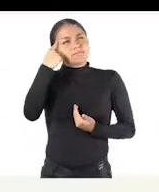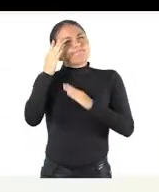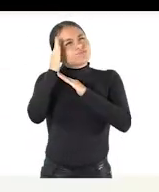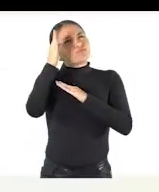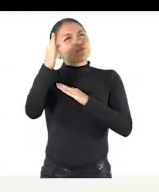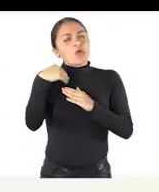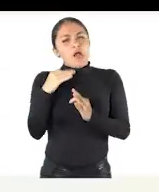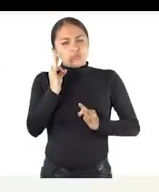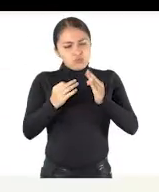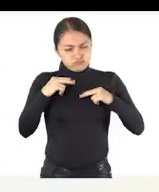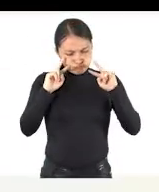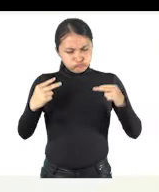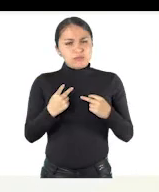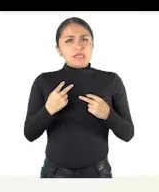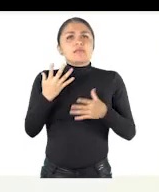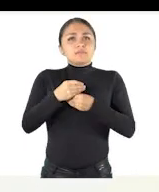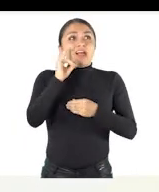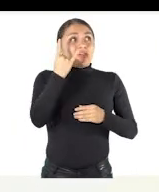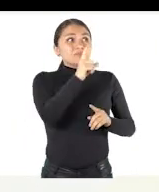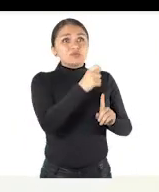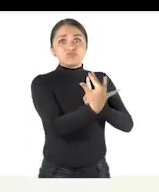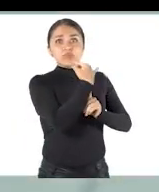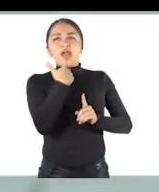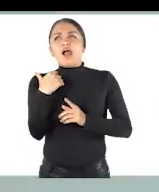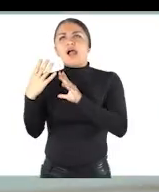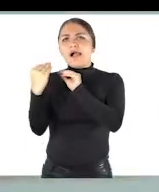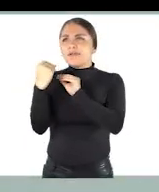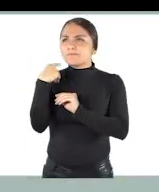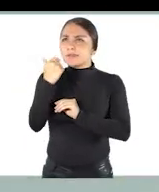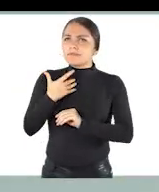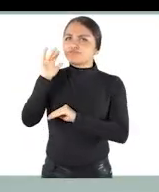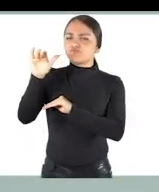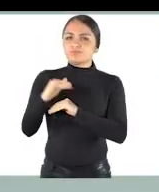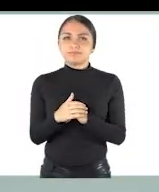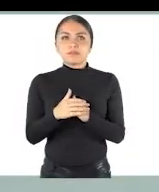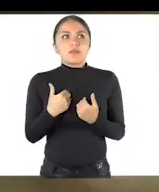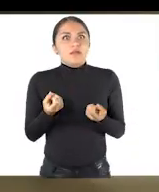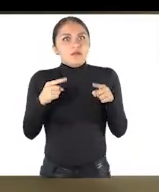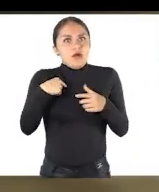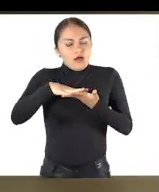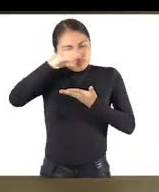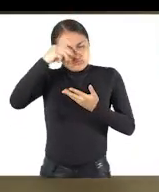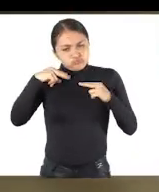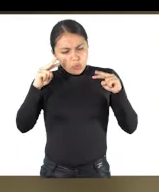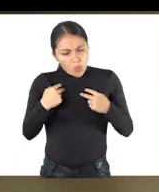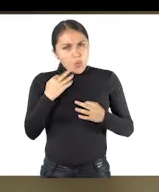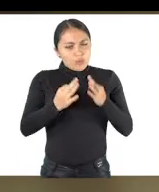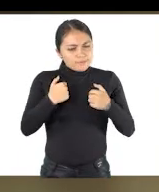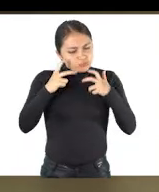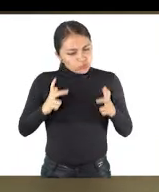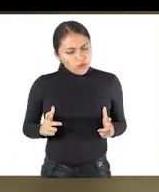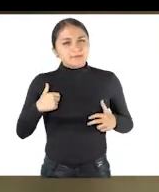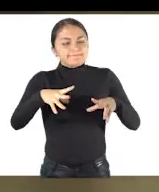a pensar el futuro, a cuidarme más y a hablar con mis padres si alguien me hace algo. También he aprendido a